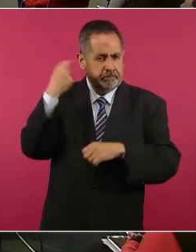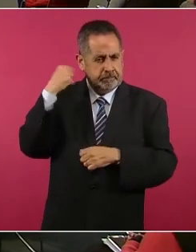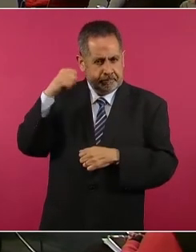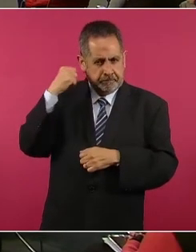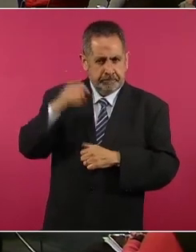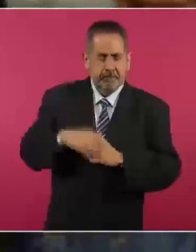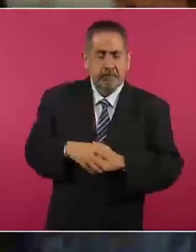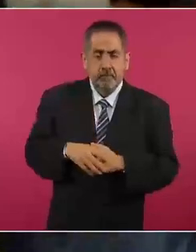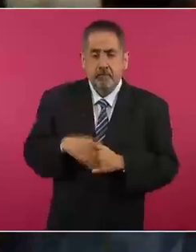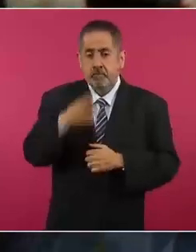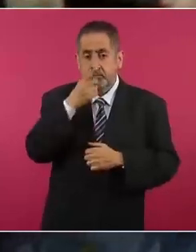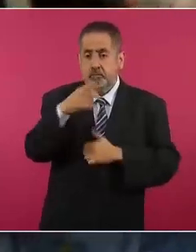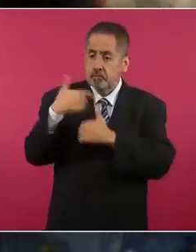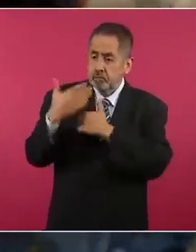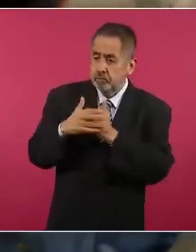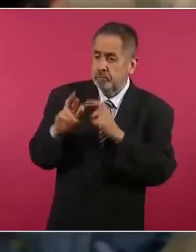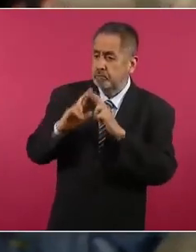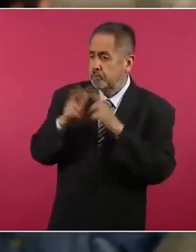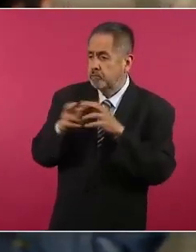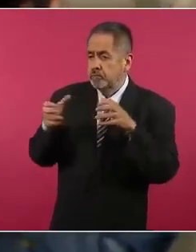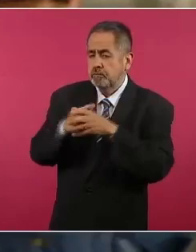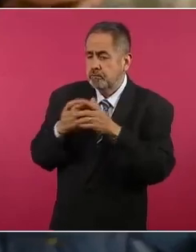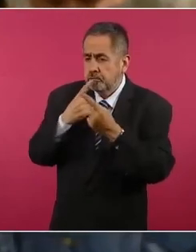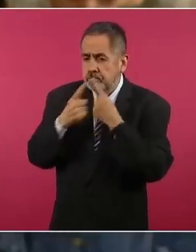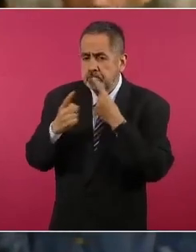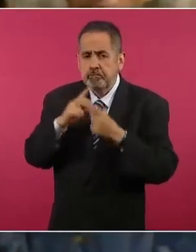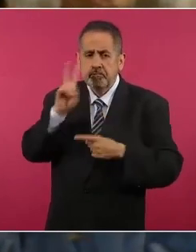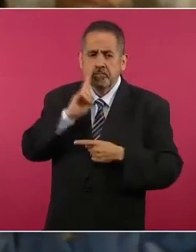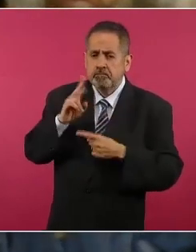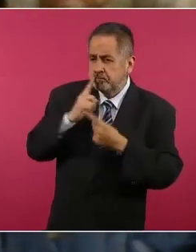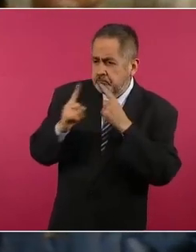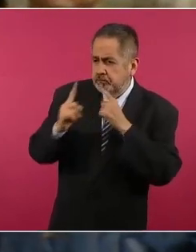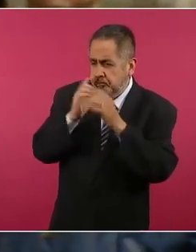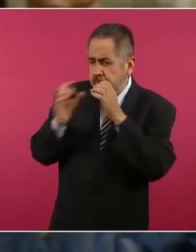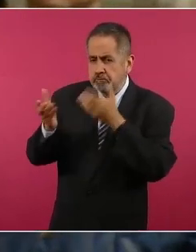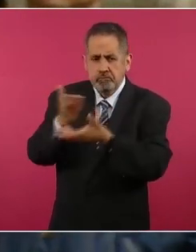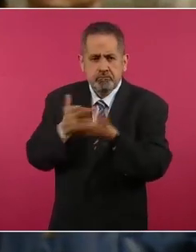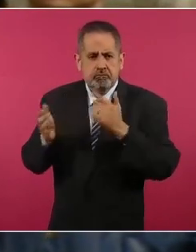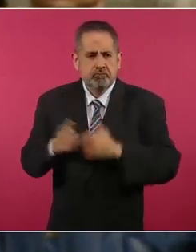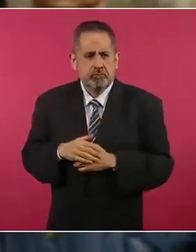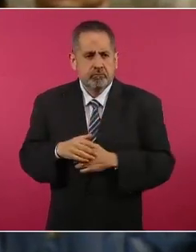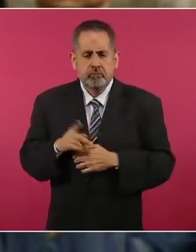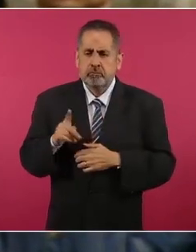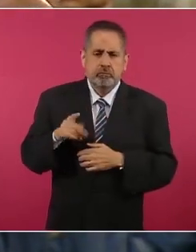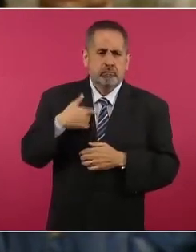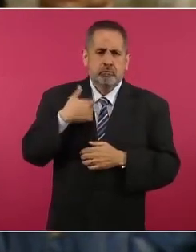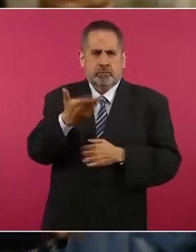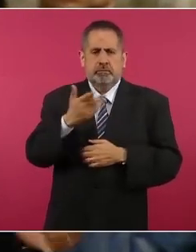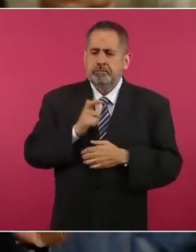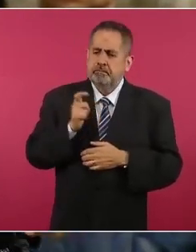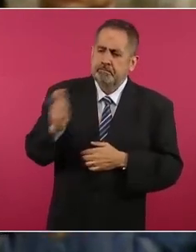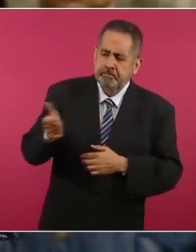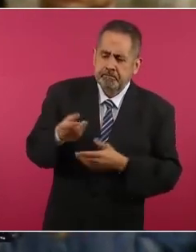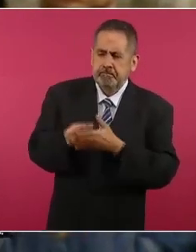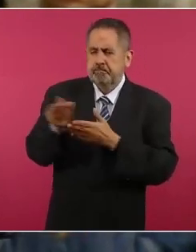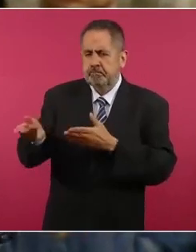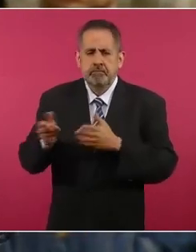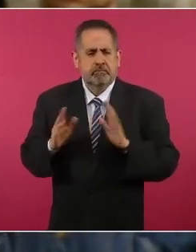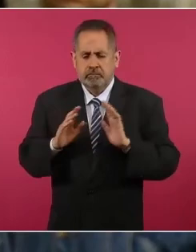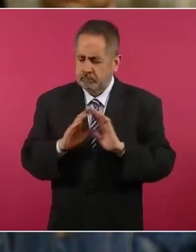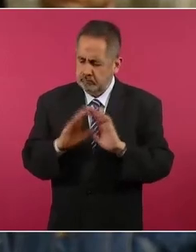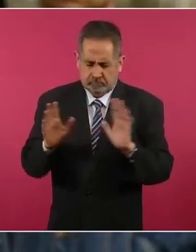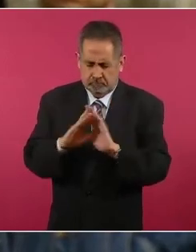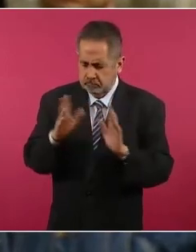usted dijo que se iba a reunir con ellos a fin de entrar en un diálogo, yo no estoy pidiendo que les paguen, que les dé dinero de las arcas